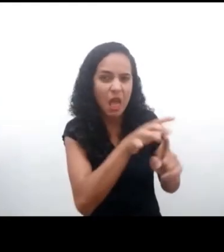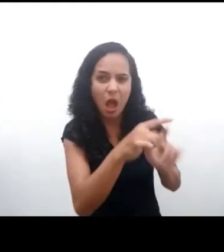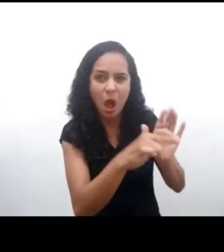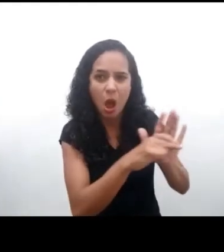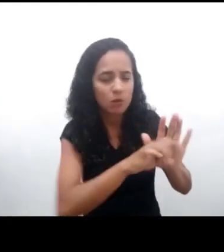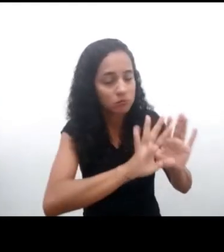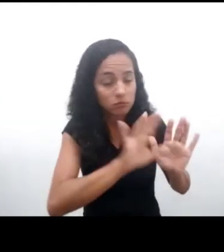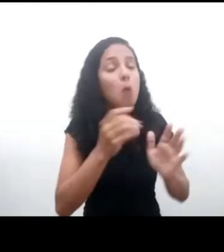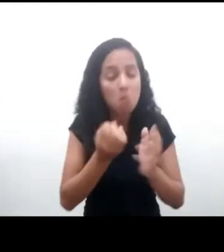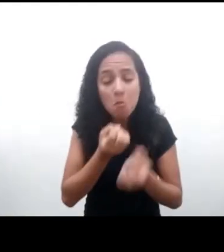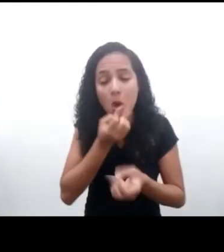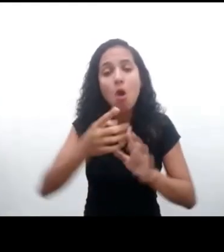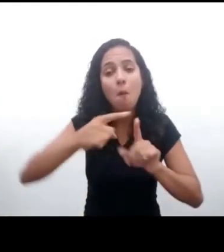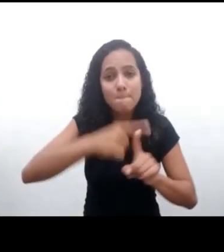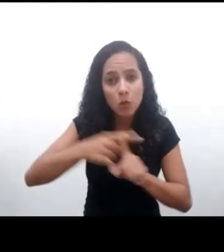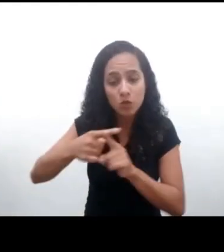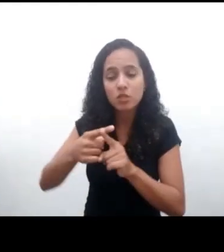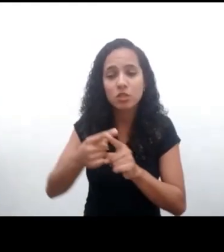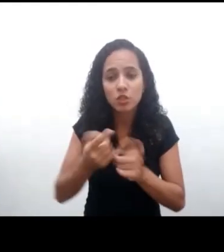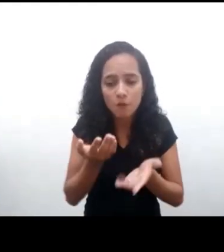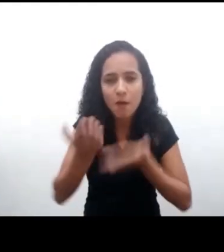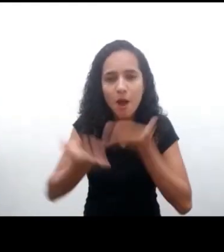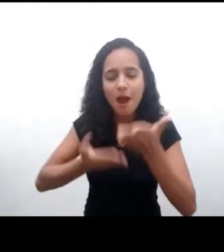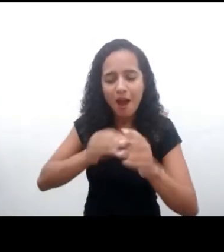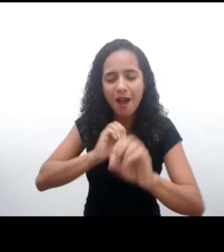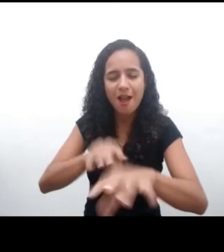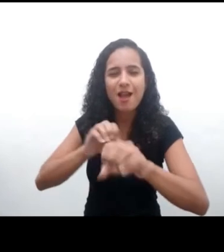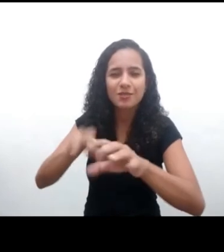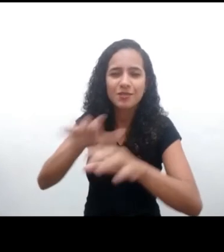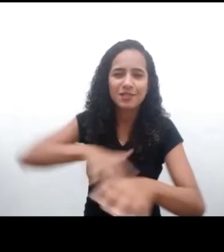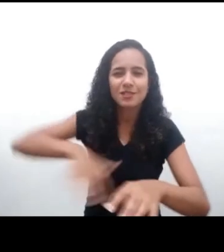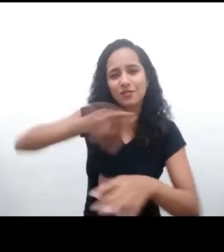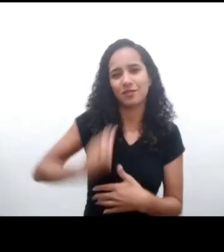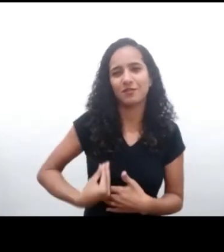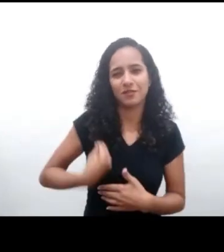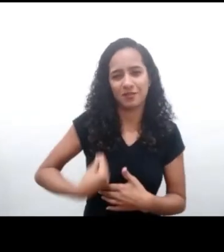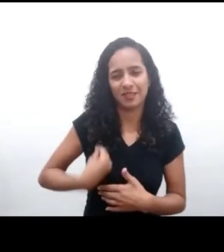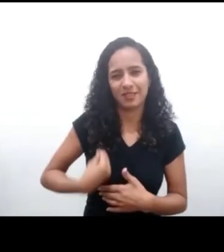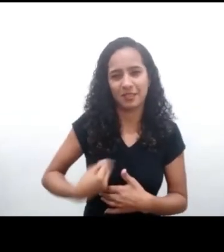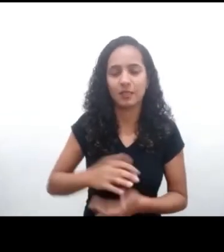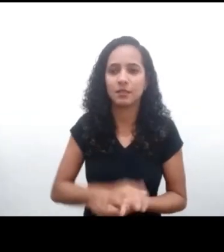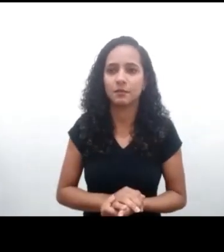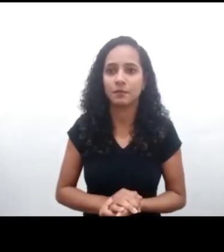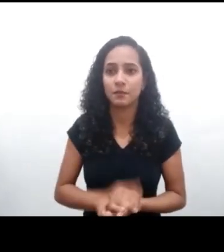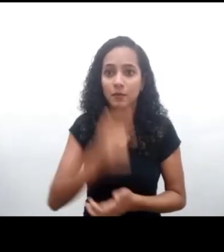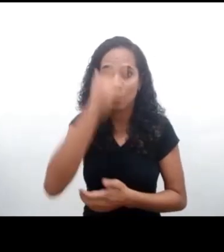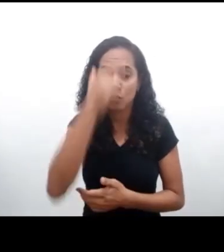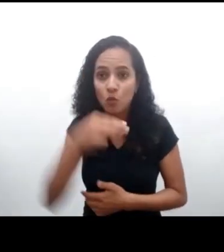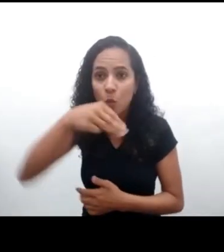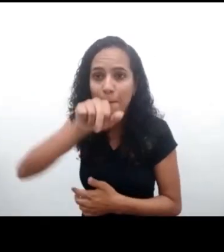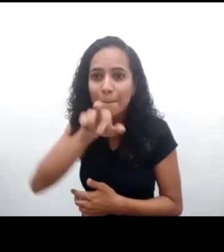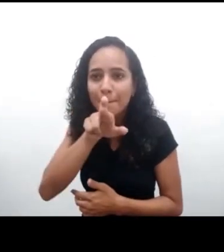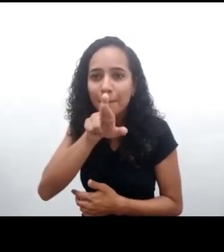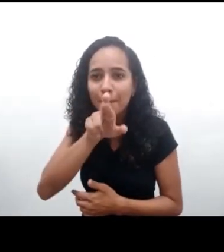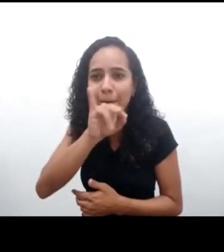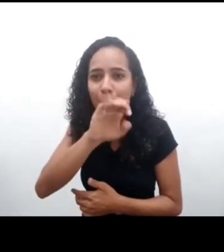general, para la vida de los niños. Hola, soy Marily Flores, directora de Activismo de Hiperderecho, y somos una de las organizaciones que